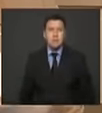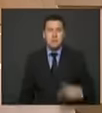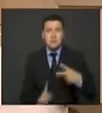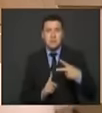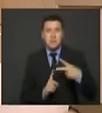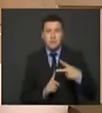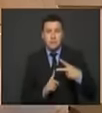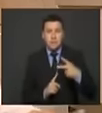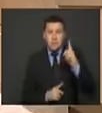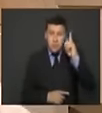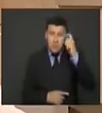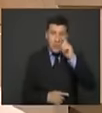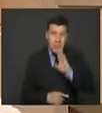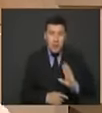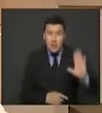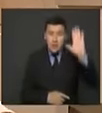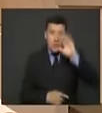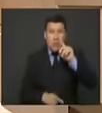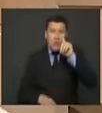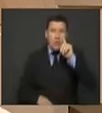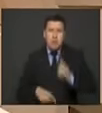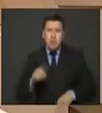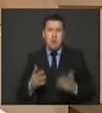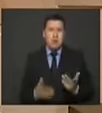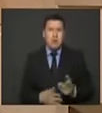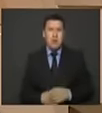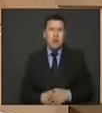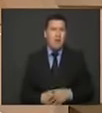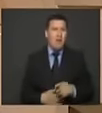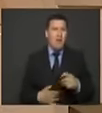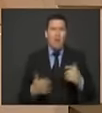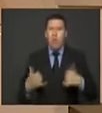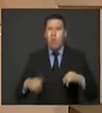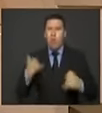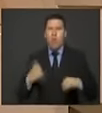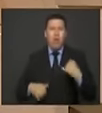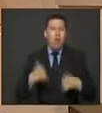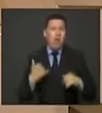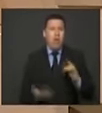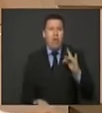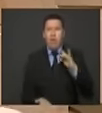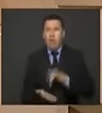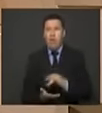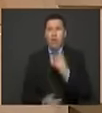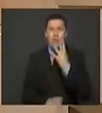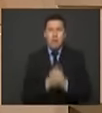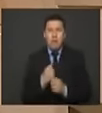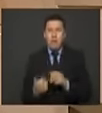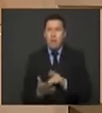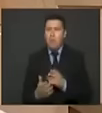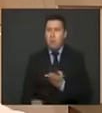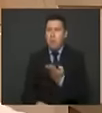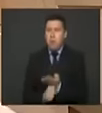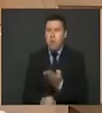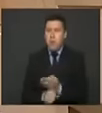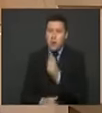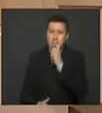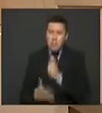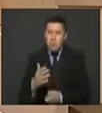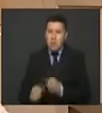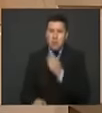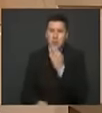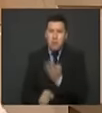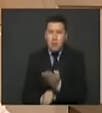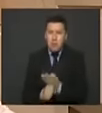el gobierno nacional no puede seguir con esta tomadura de pere de venir cada cuatro años a proponer impuestos para cuatro